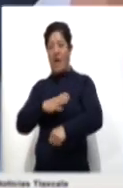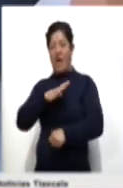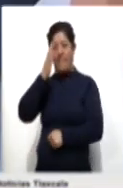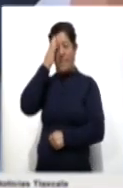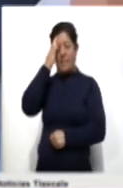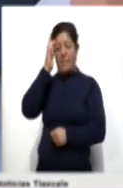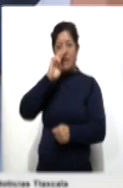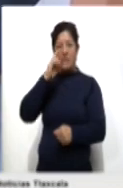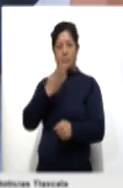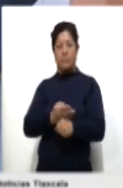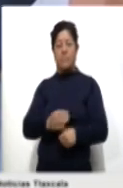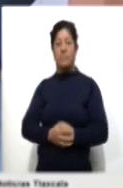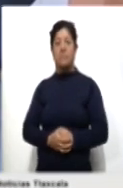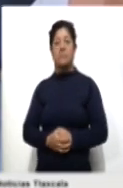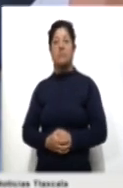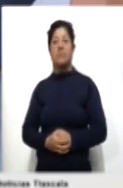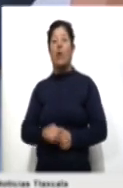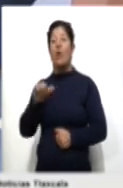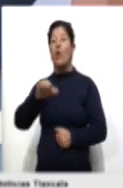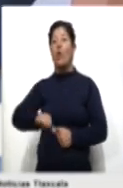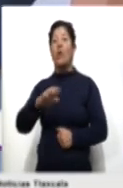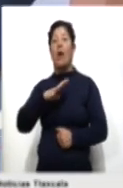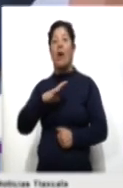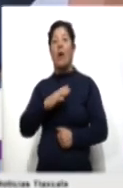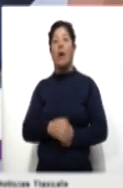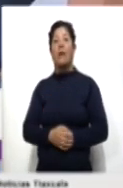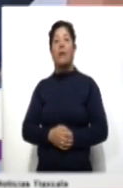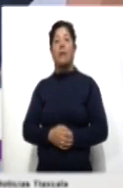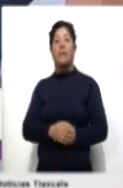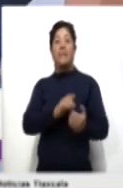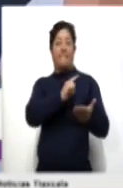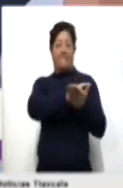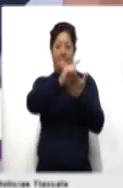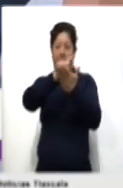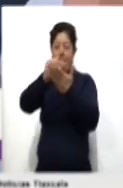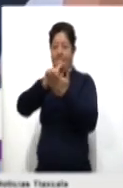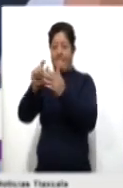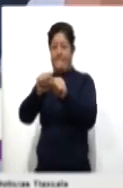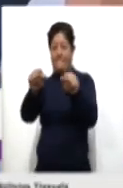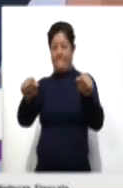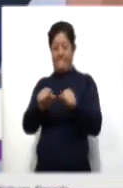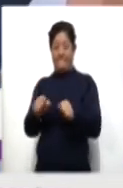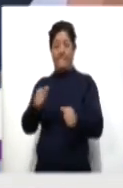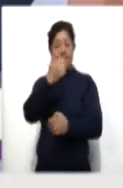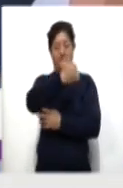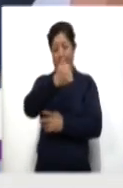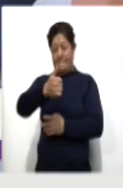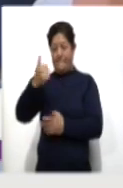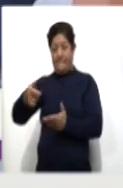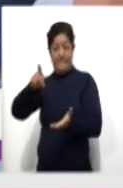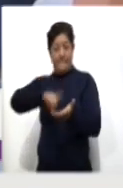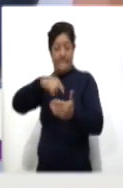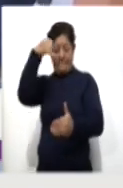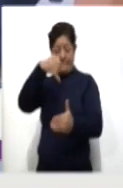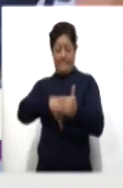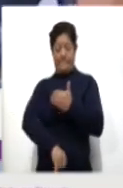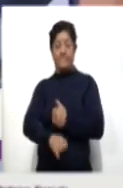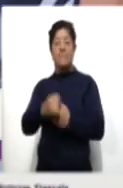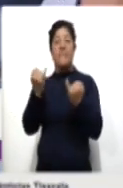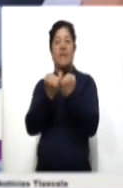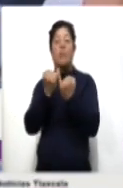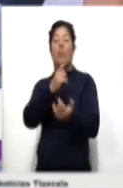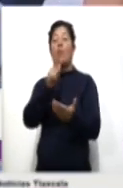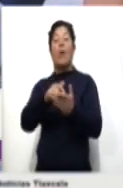El día de hoy estamos realizando limpieza a profundidad en las aulas, en los espacios también externos de la